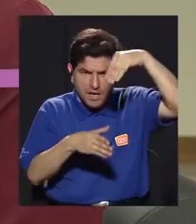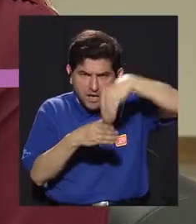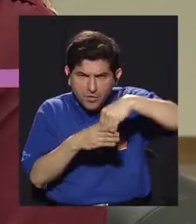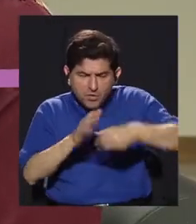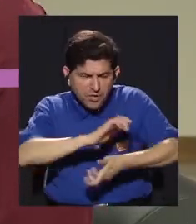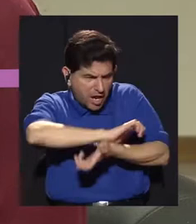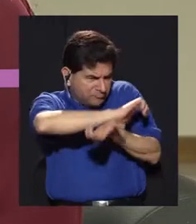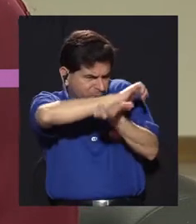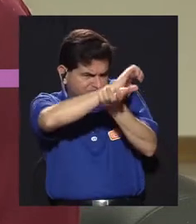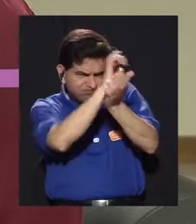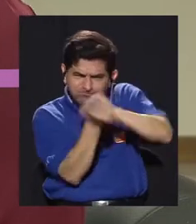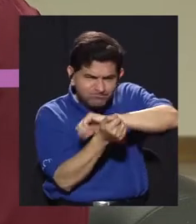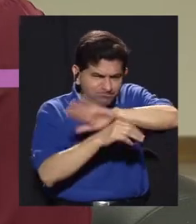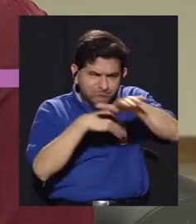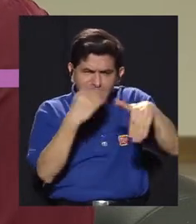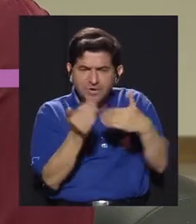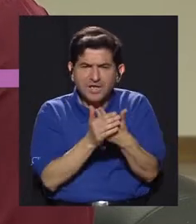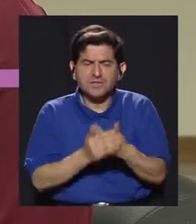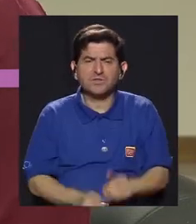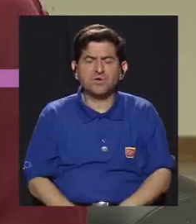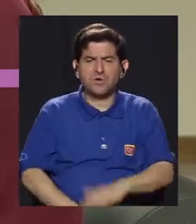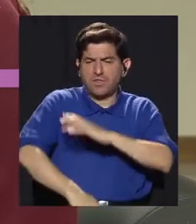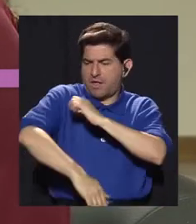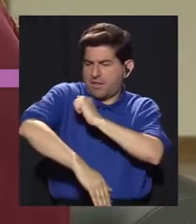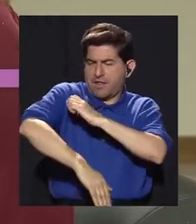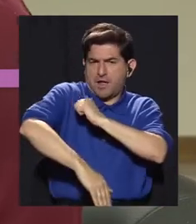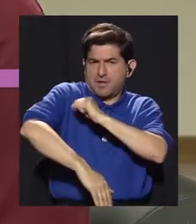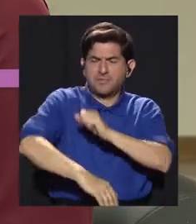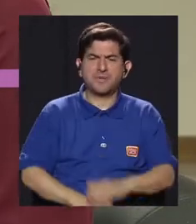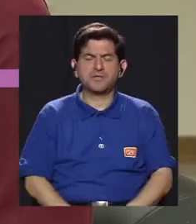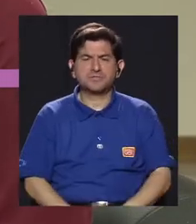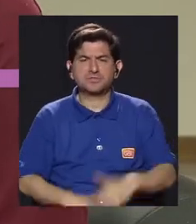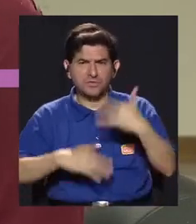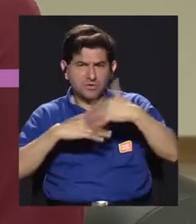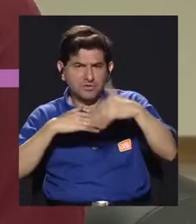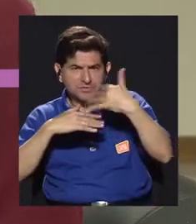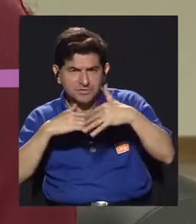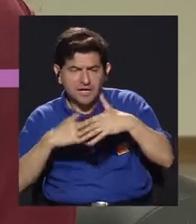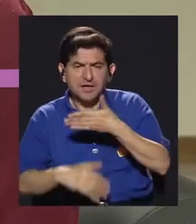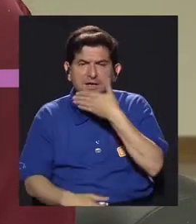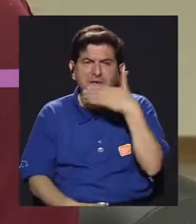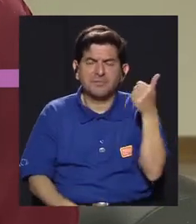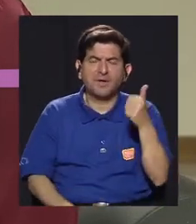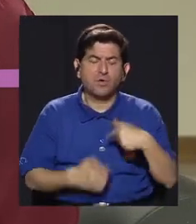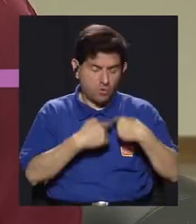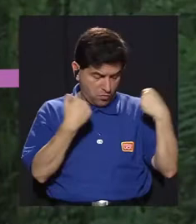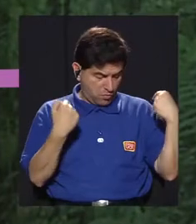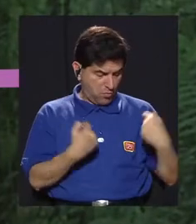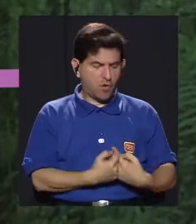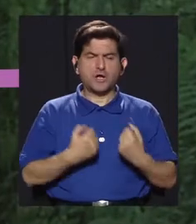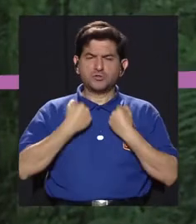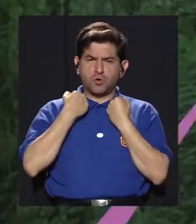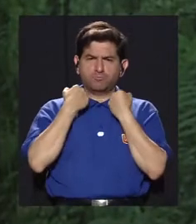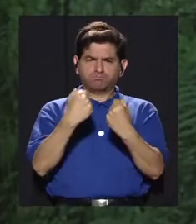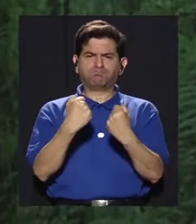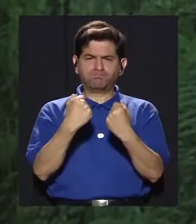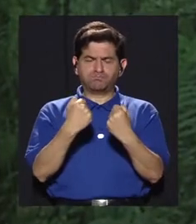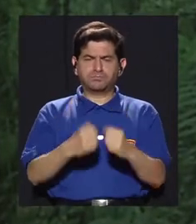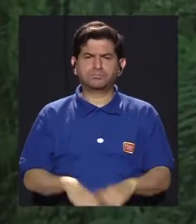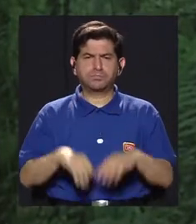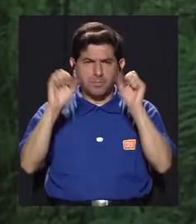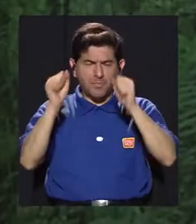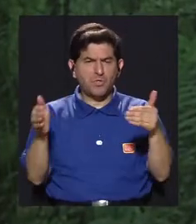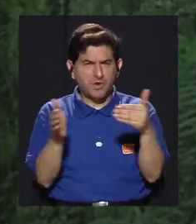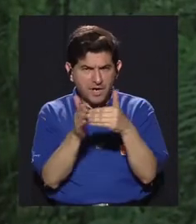involucra toda una revolución en todo lo que es la presión arterial, el torrente sanguíneo se va mejorando, el corazón se fortalece.